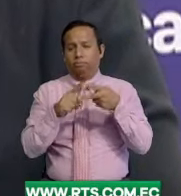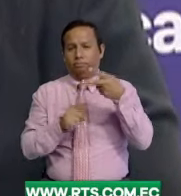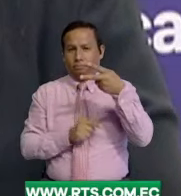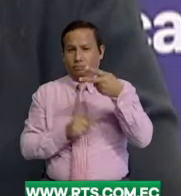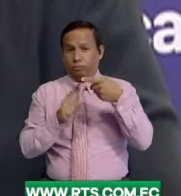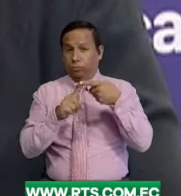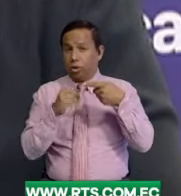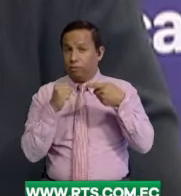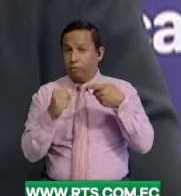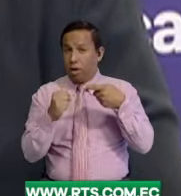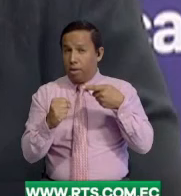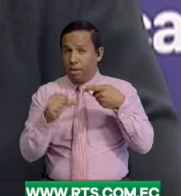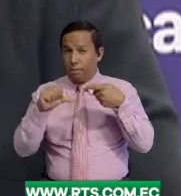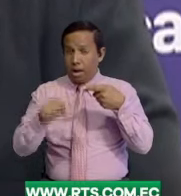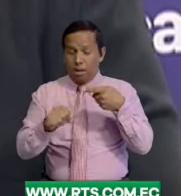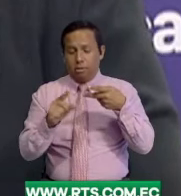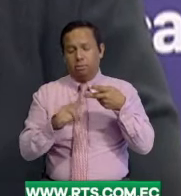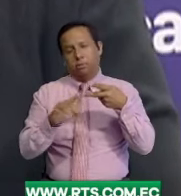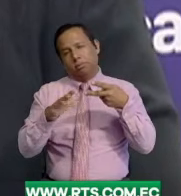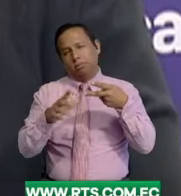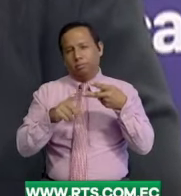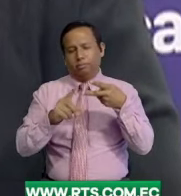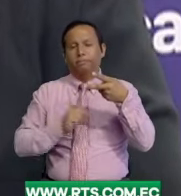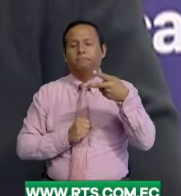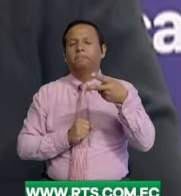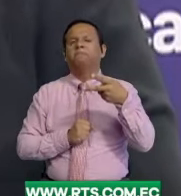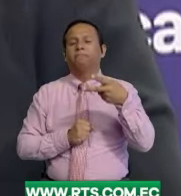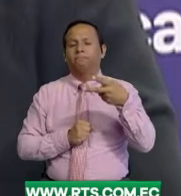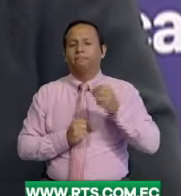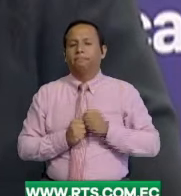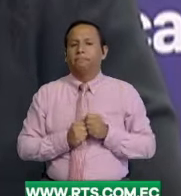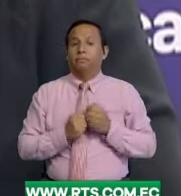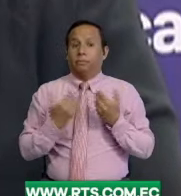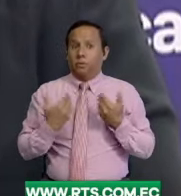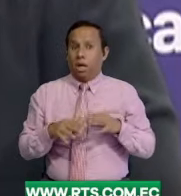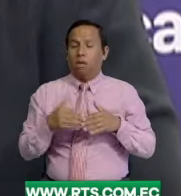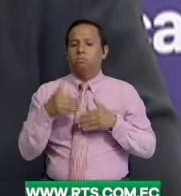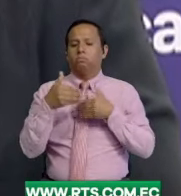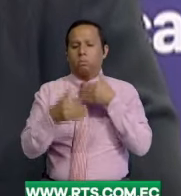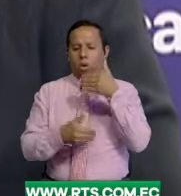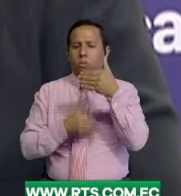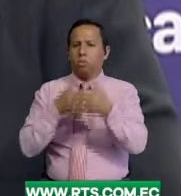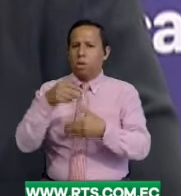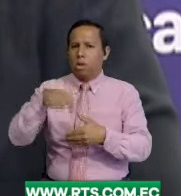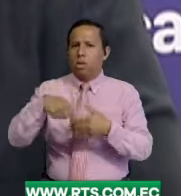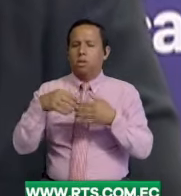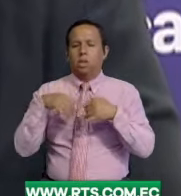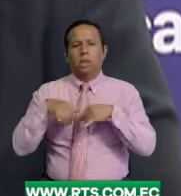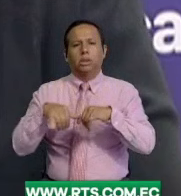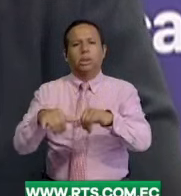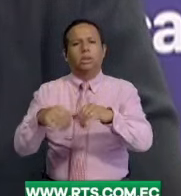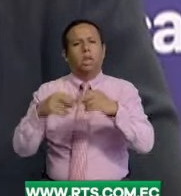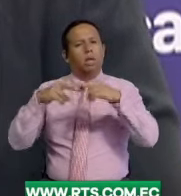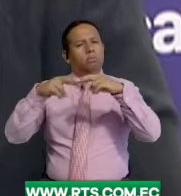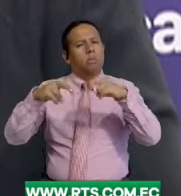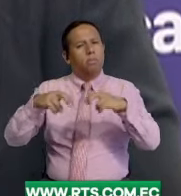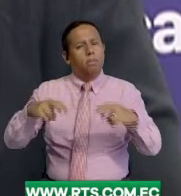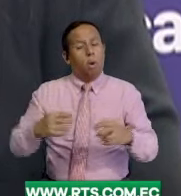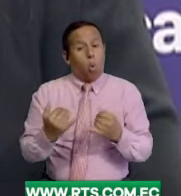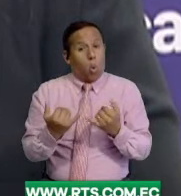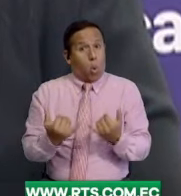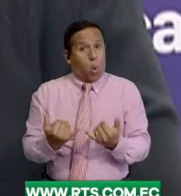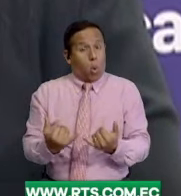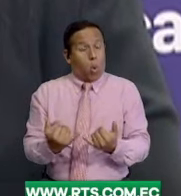una muy grave y una leve. Entonces, en ese sentido, el proceso tiene que seguir. El día de hoy se hace